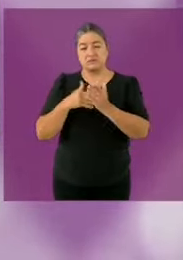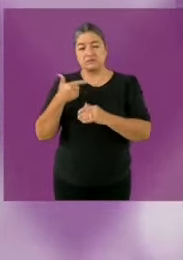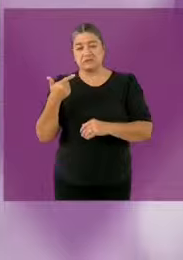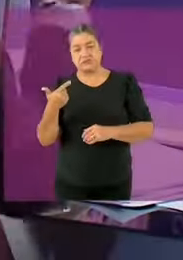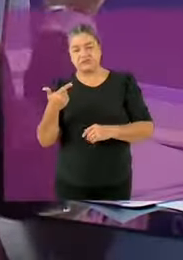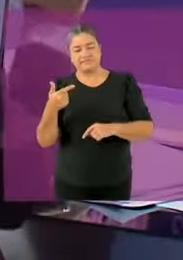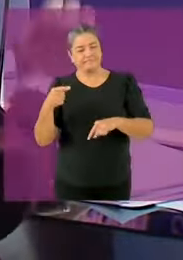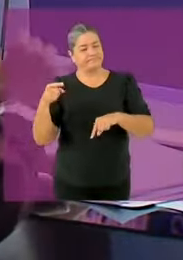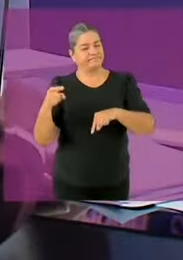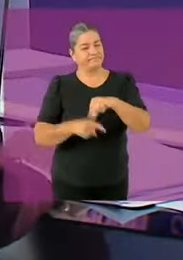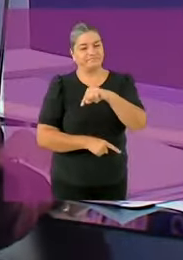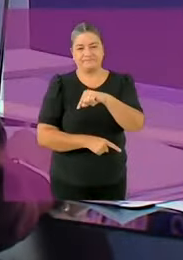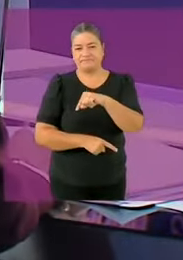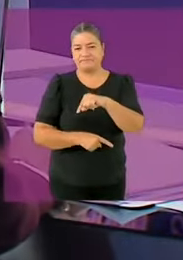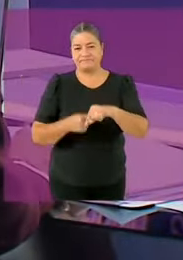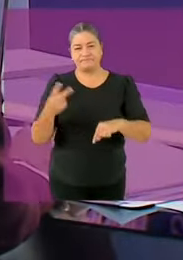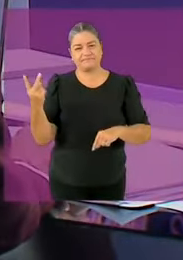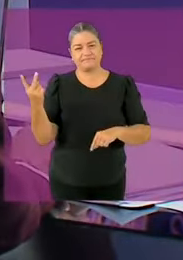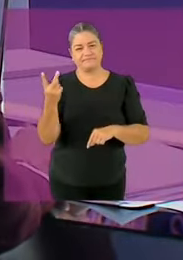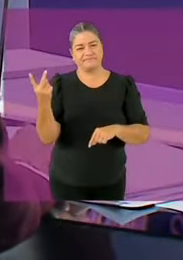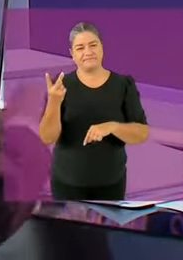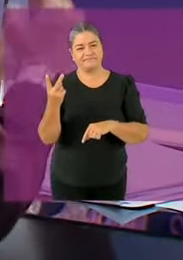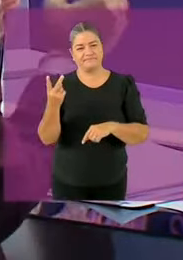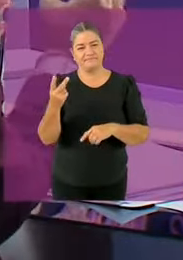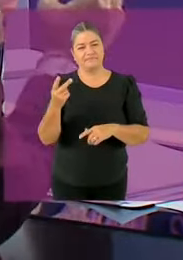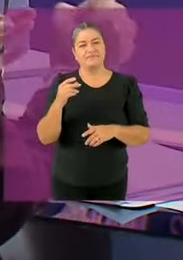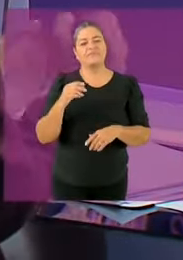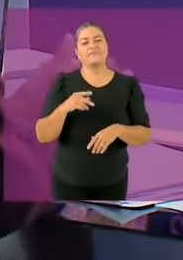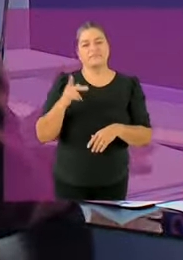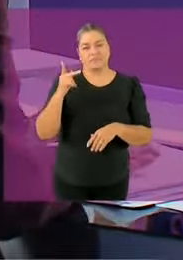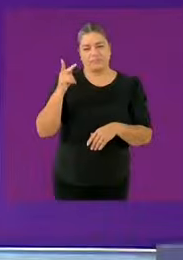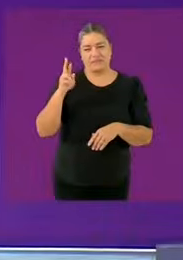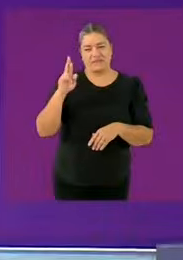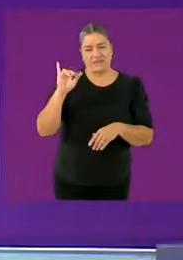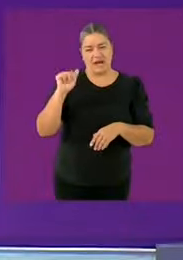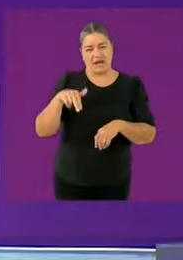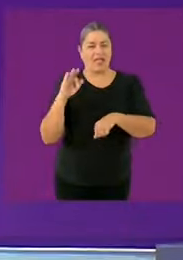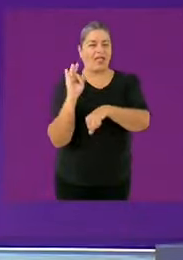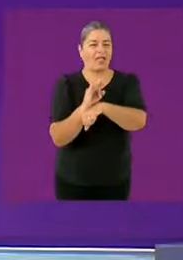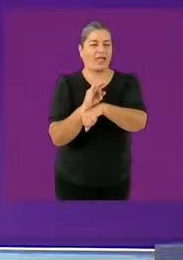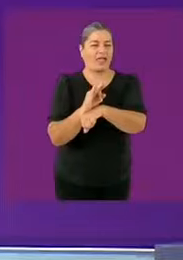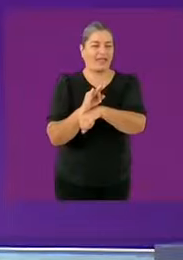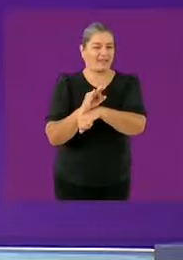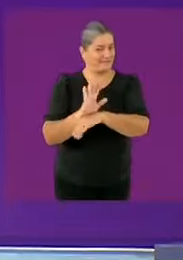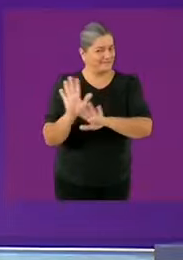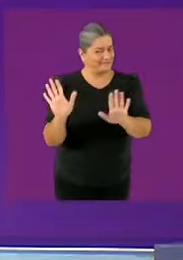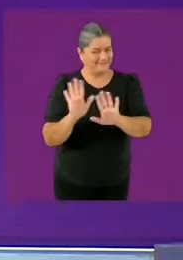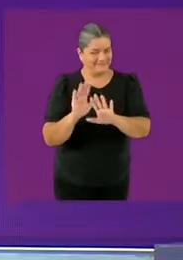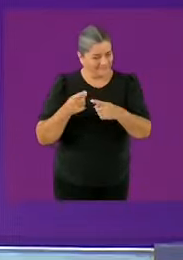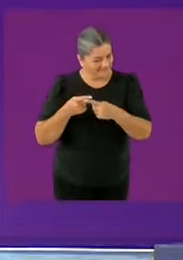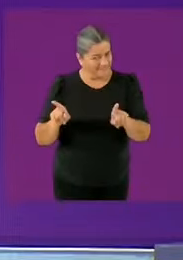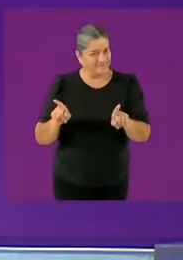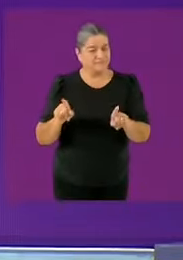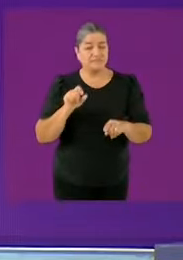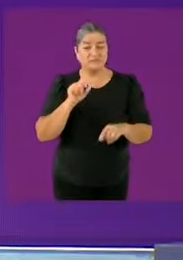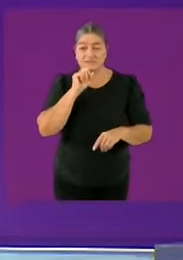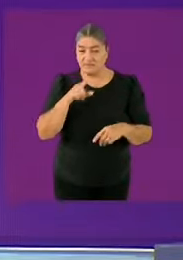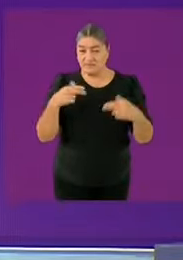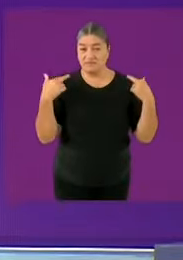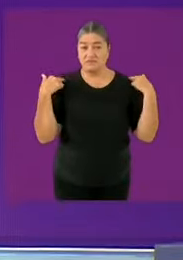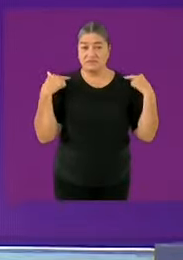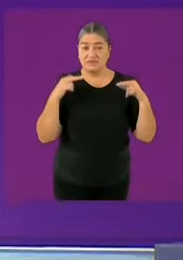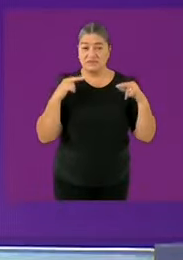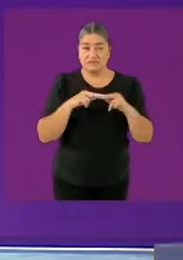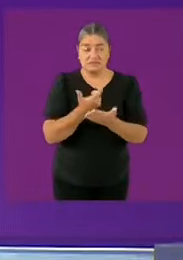PRIAN e igual estamos planteando la recuperación salarial de los maestros de las maestras de la